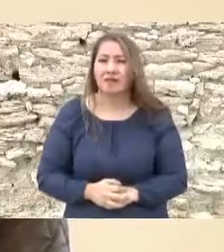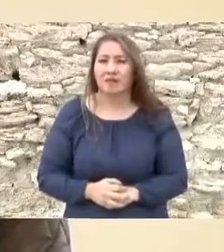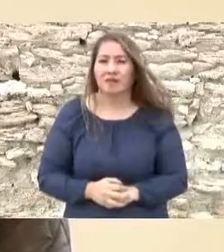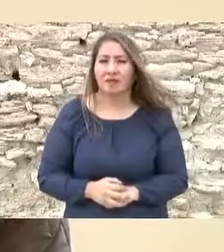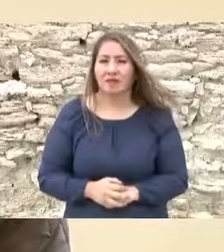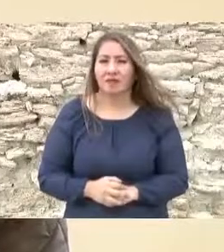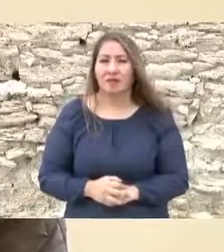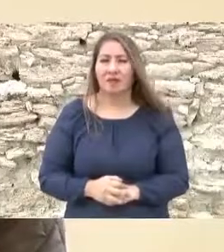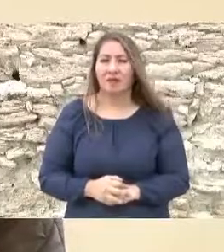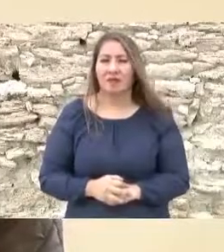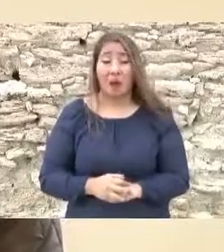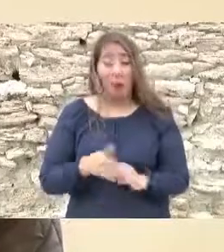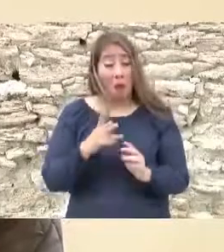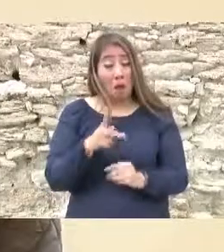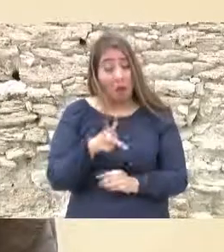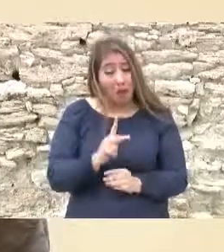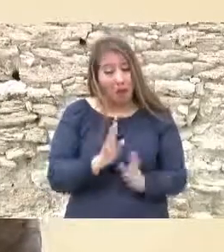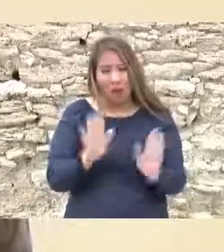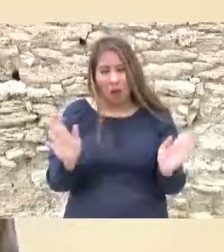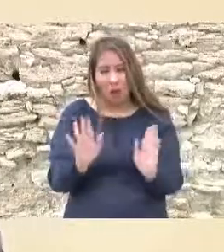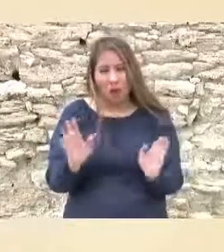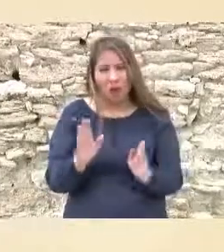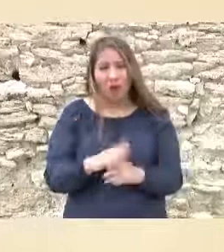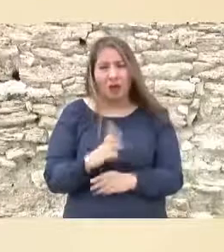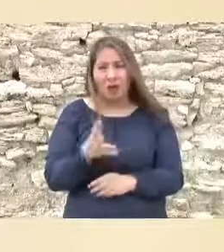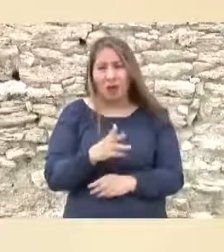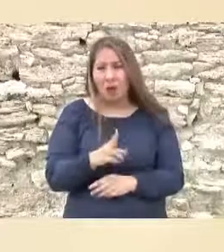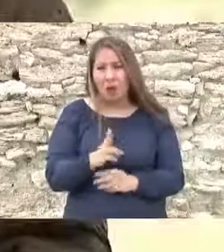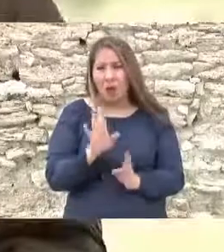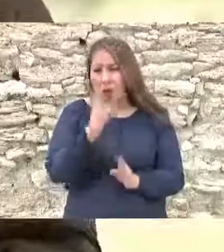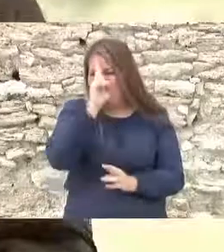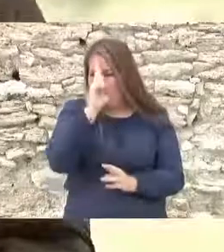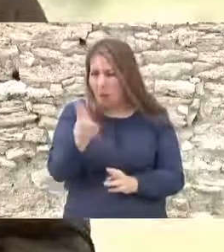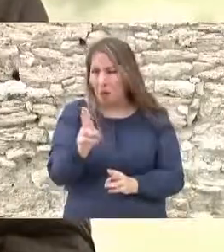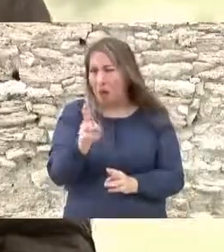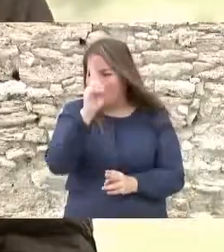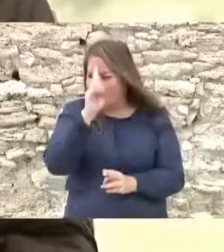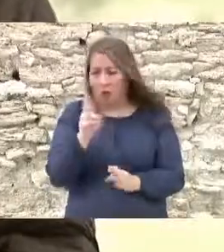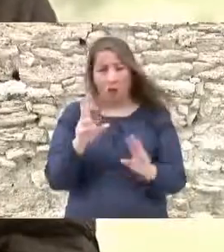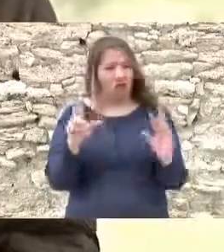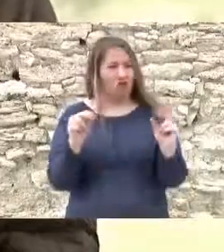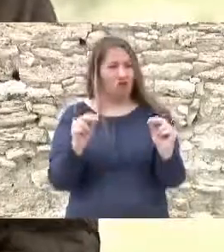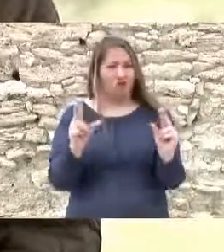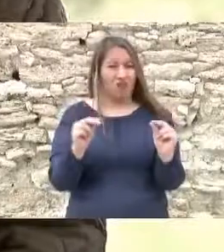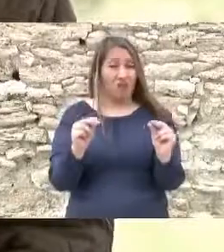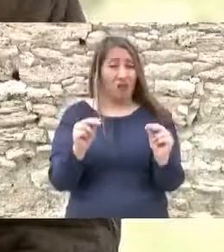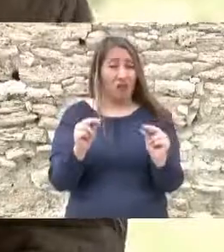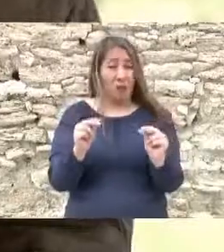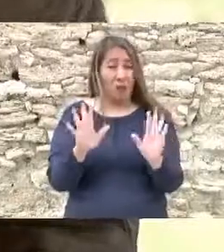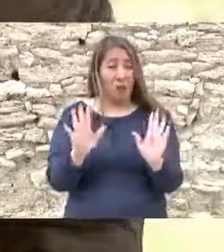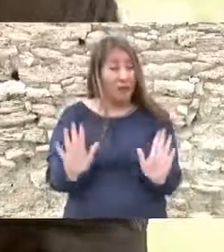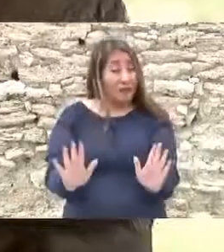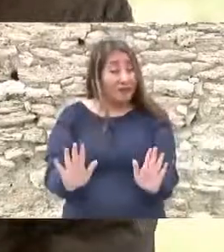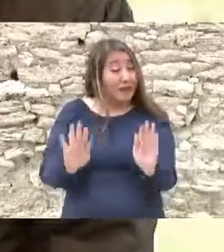no prohibir prohibido prohibir pero